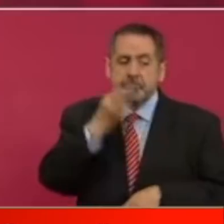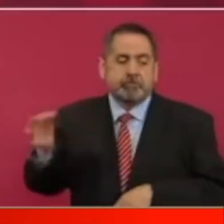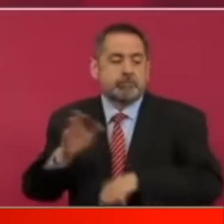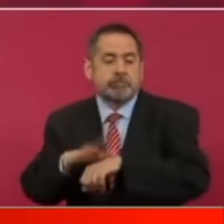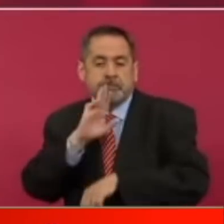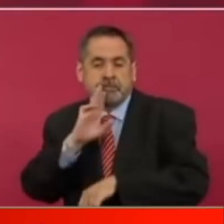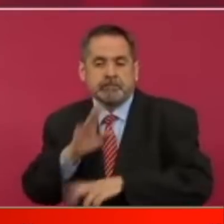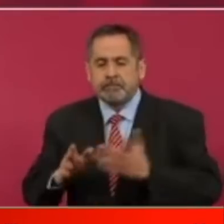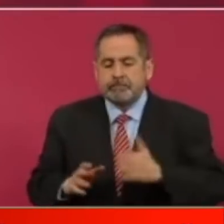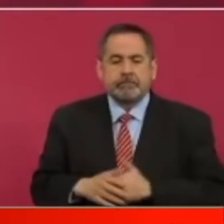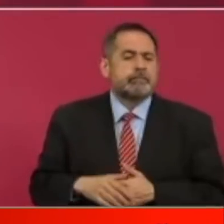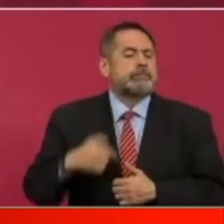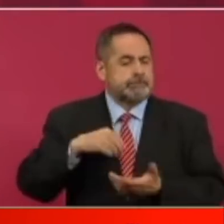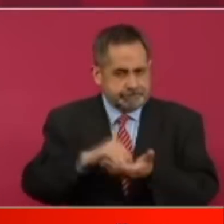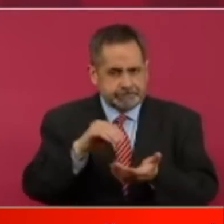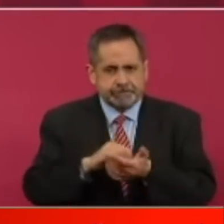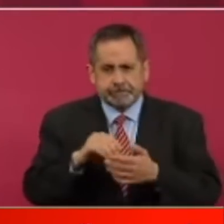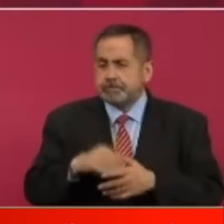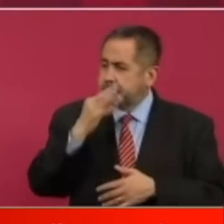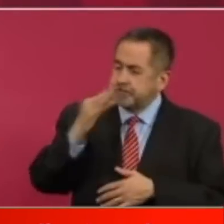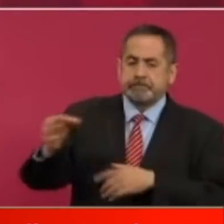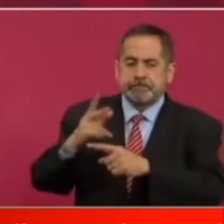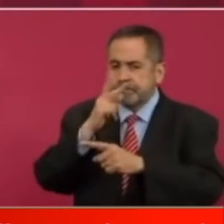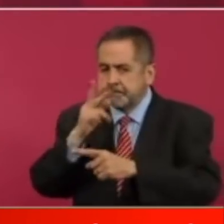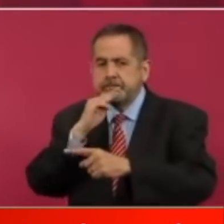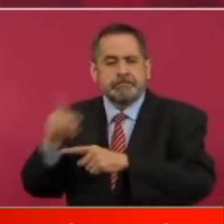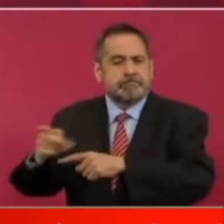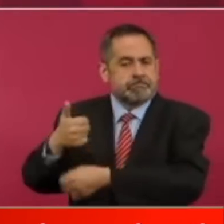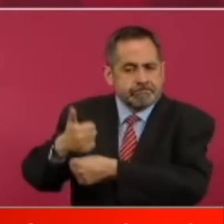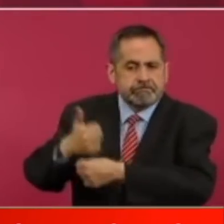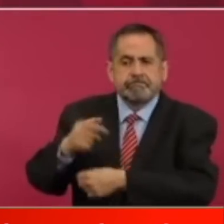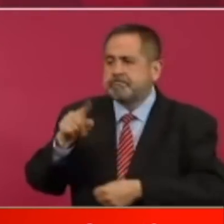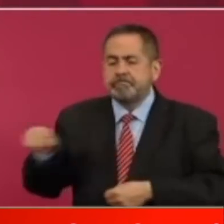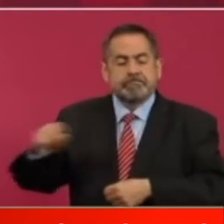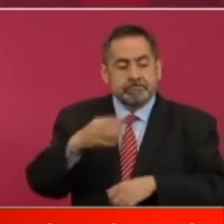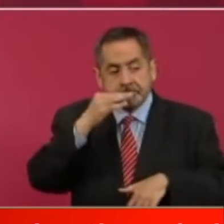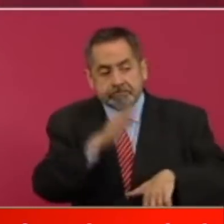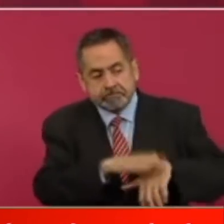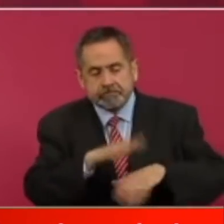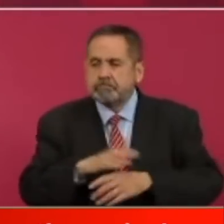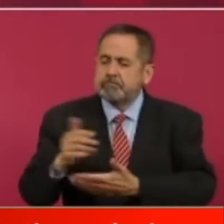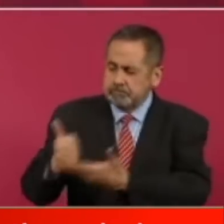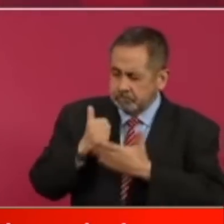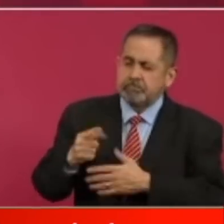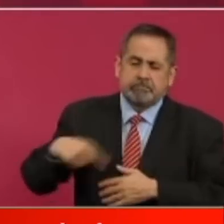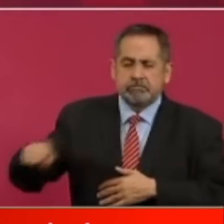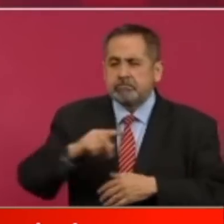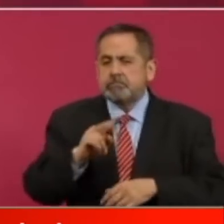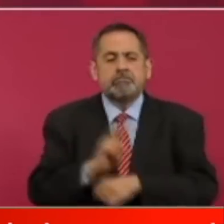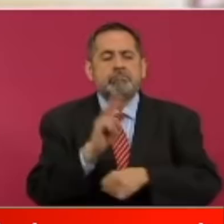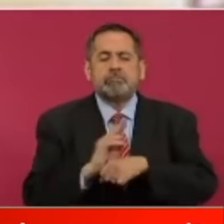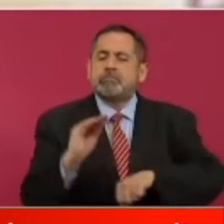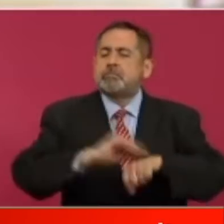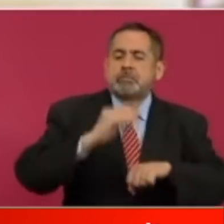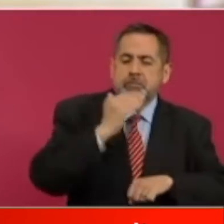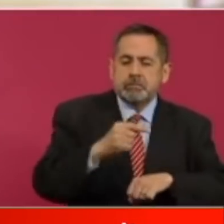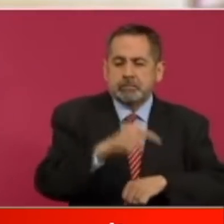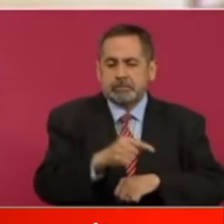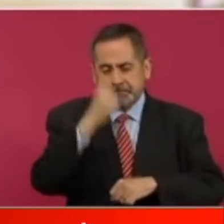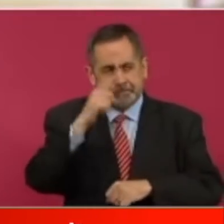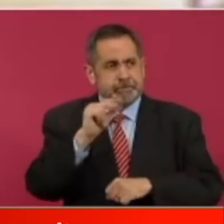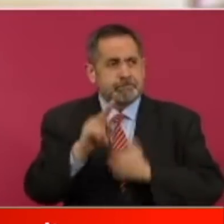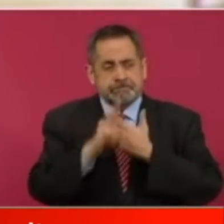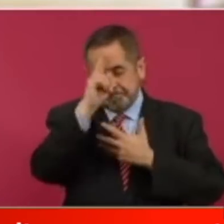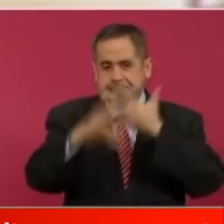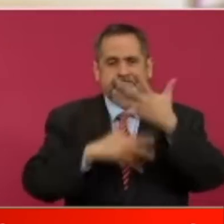catastróficas que obviamente todas y todos lamentaríamos y bueno eso sería prácticamente toda mi parte si a te gustó este